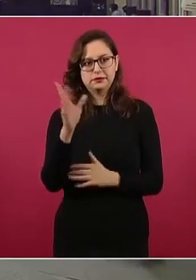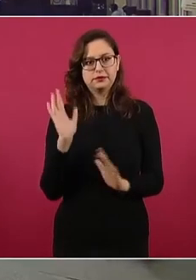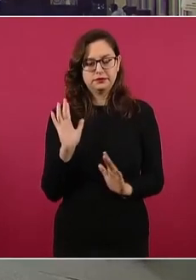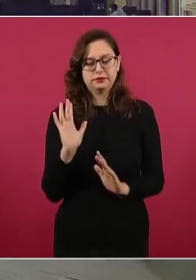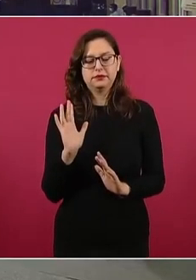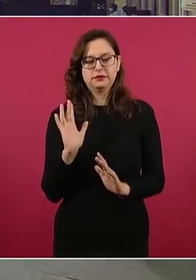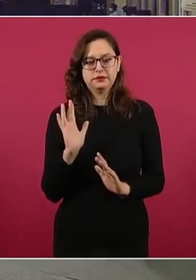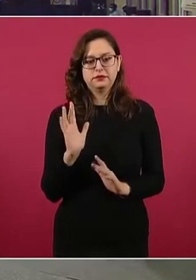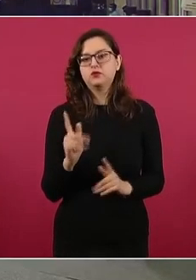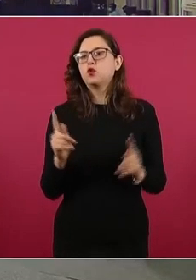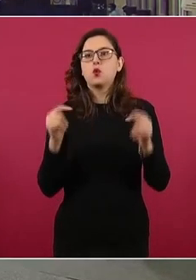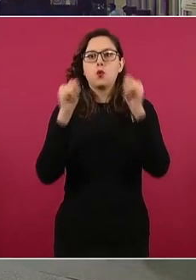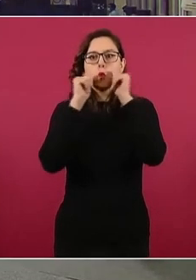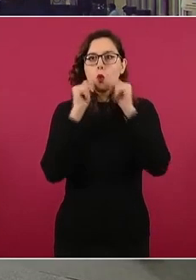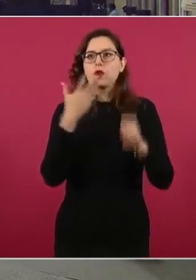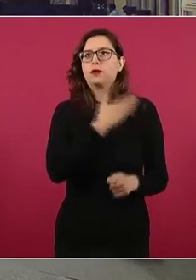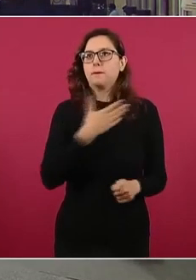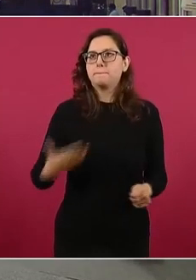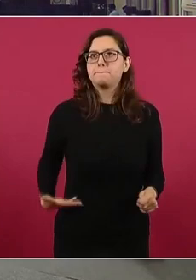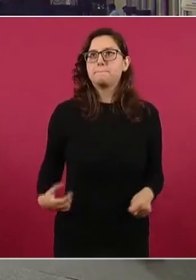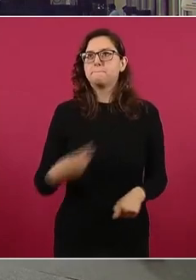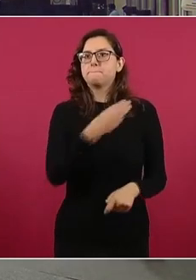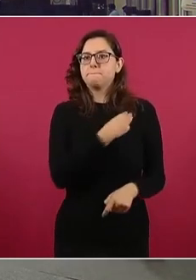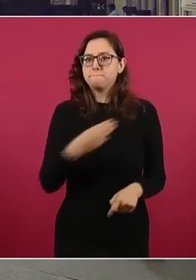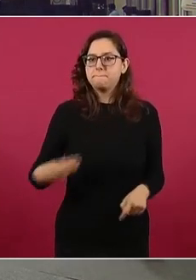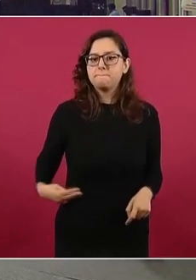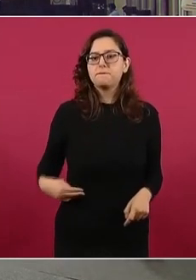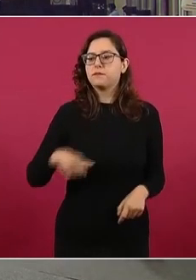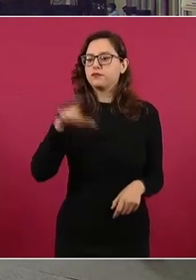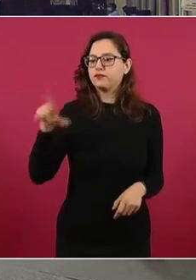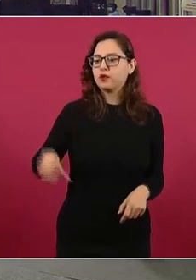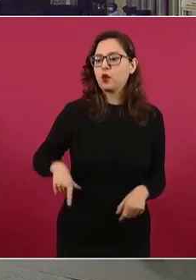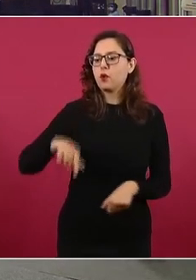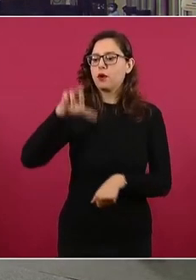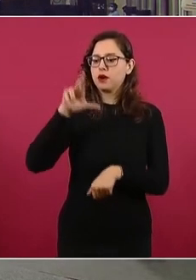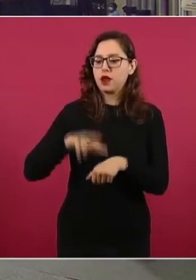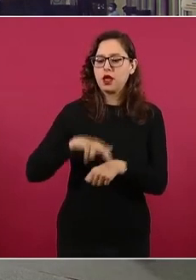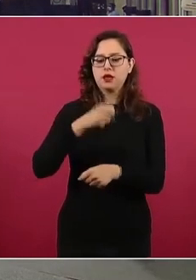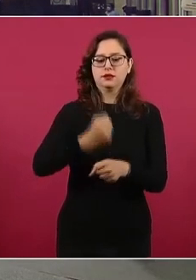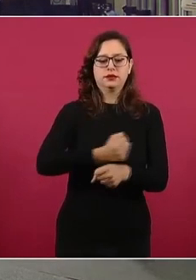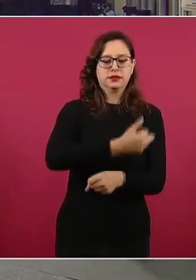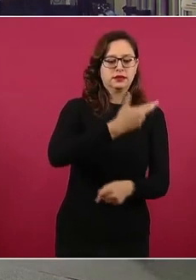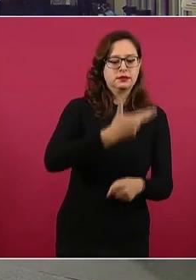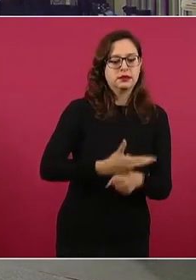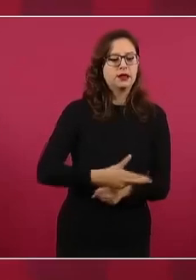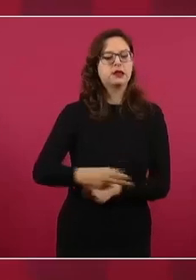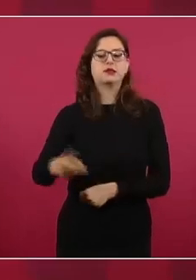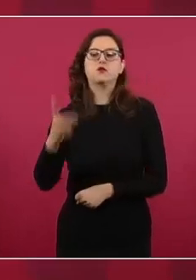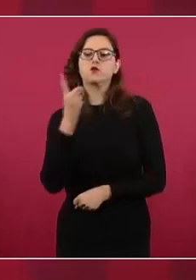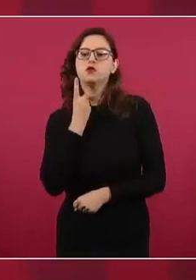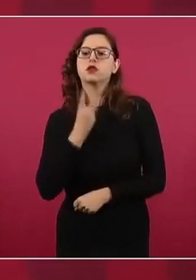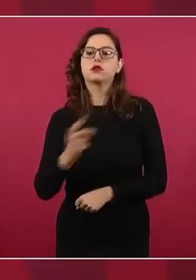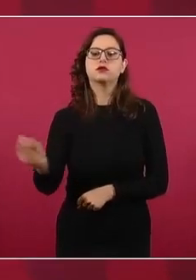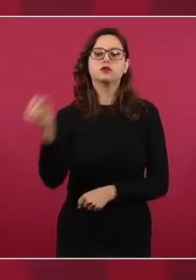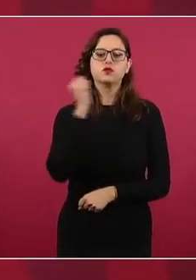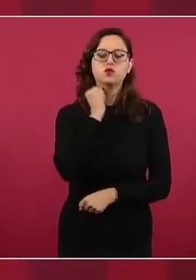presidente municipal, gobernador, secretario, diputado, senador,